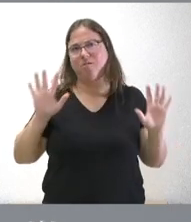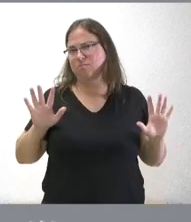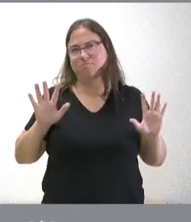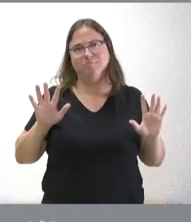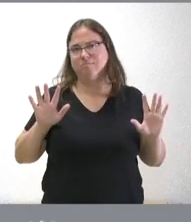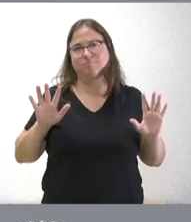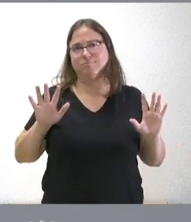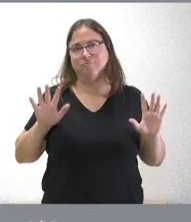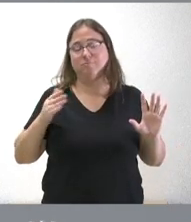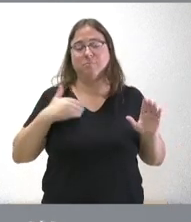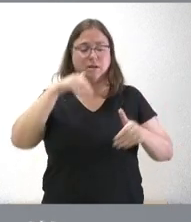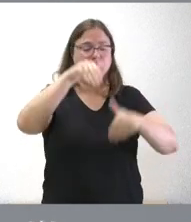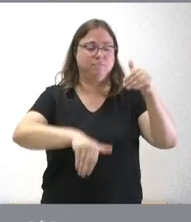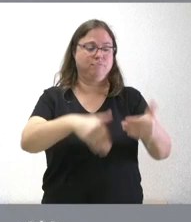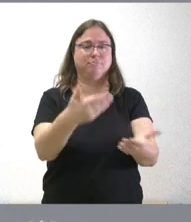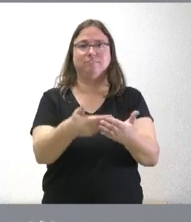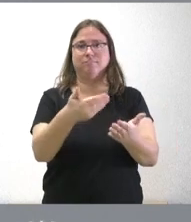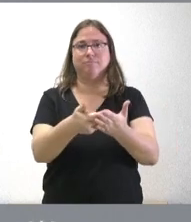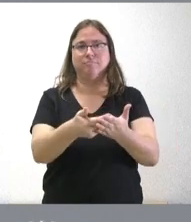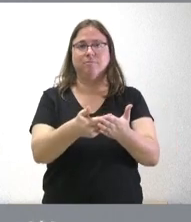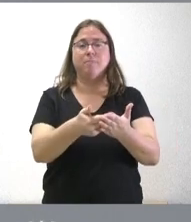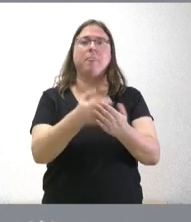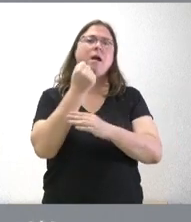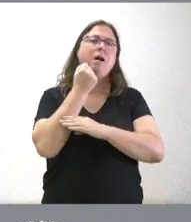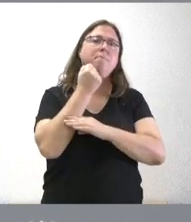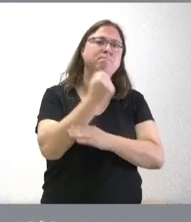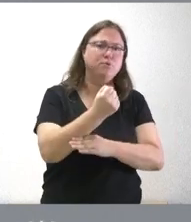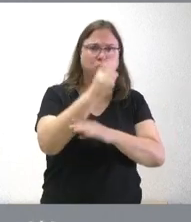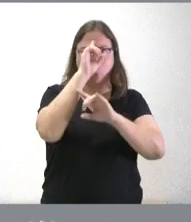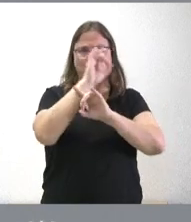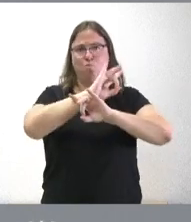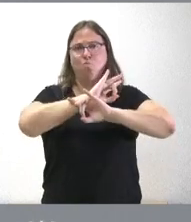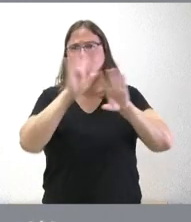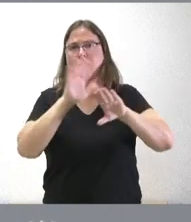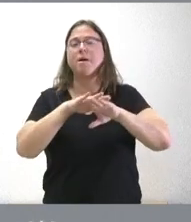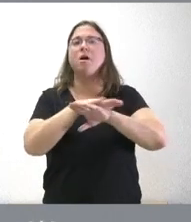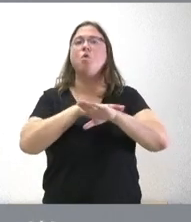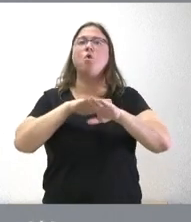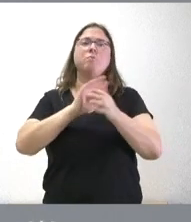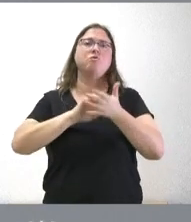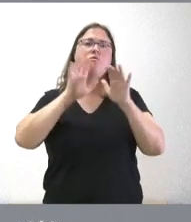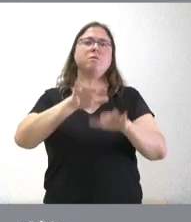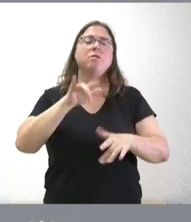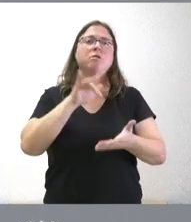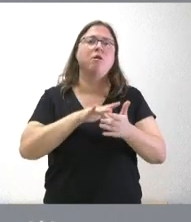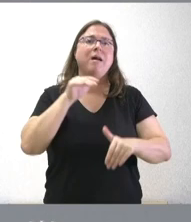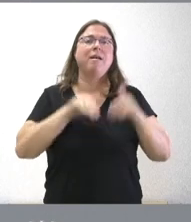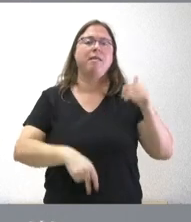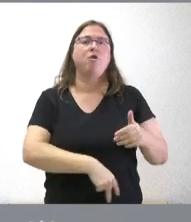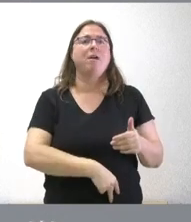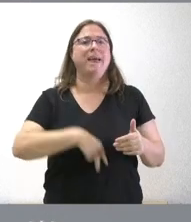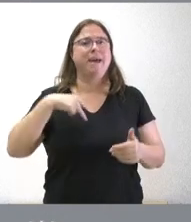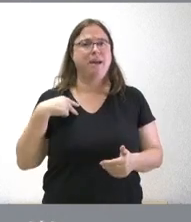es el que han dado en las urnas no solamente ha sido un respaldo claro al gobierno de Castilla y León en las elecciones generales